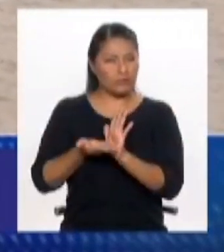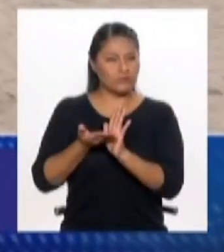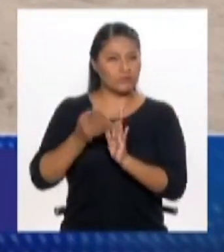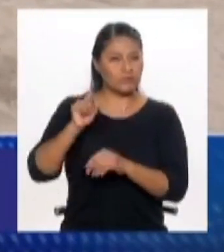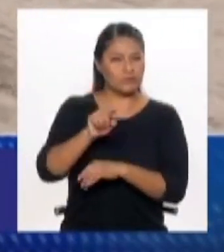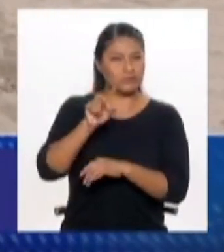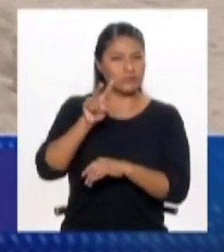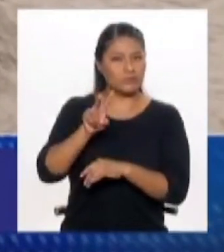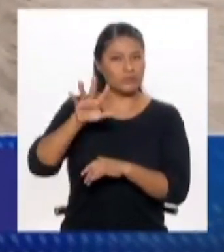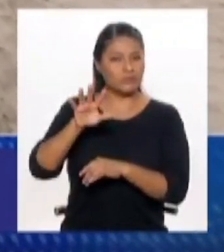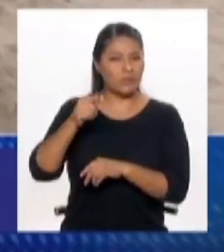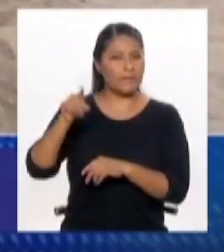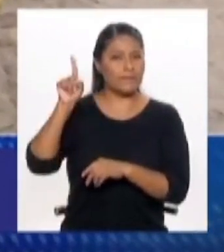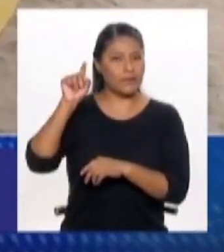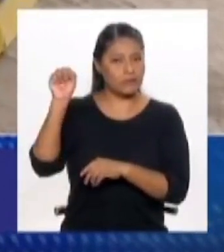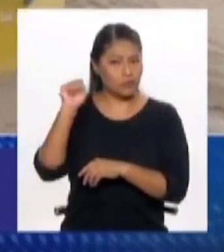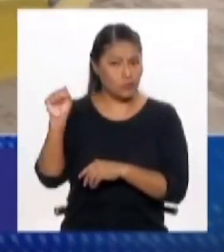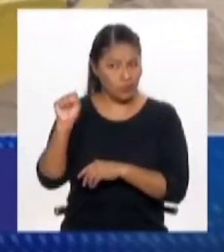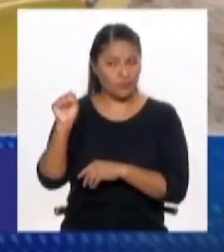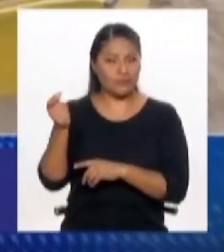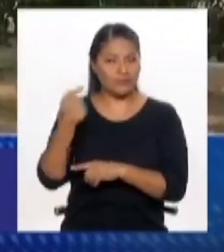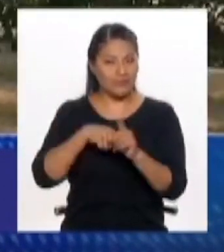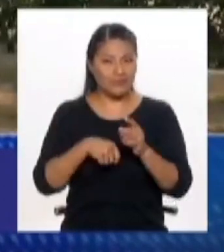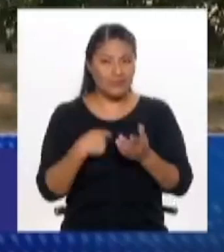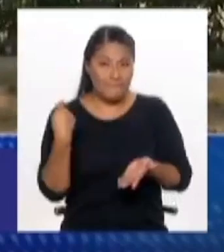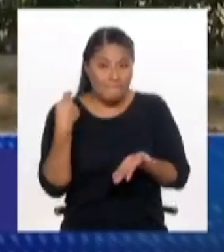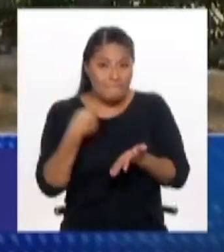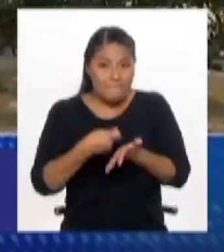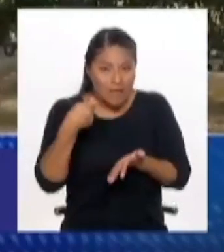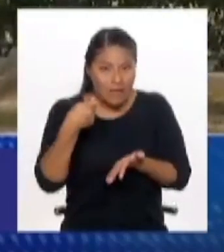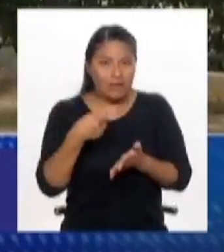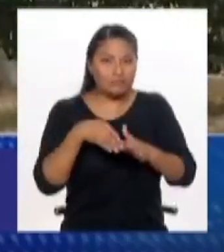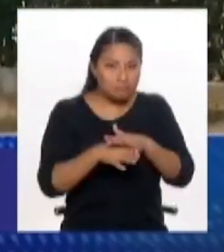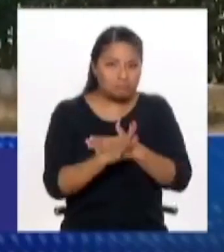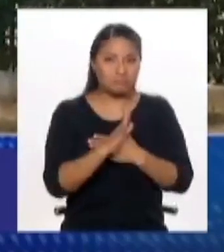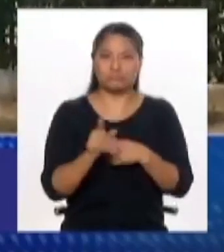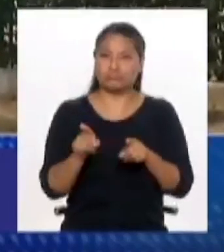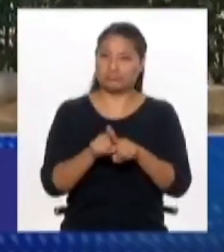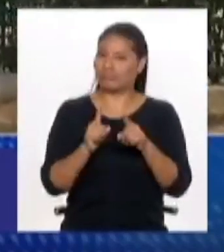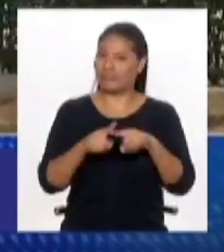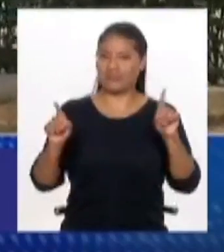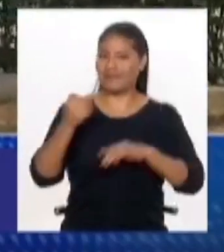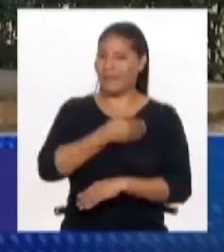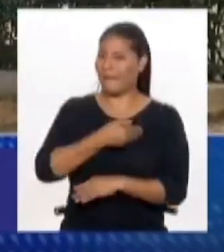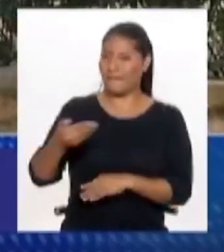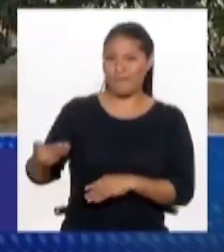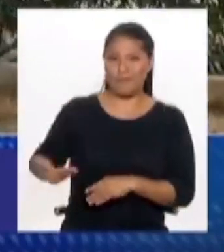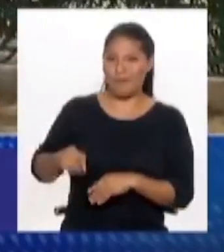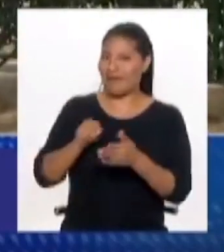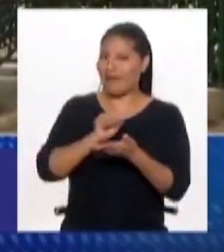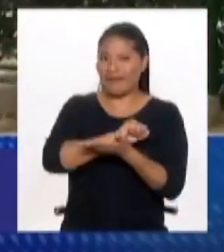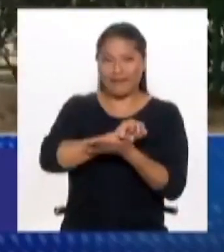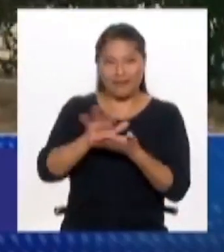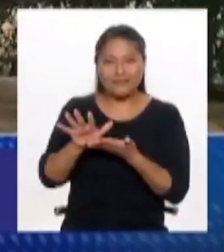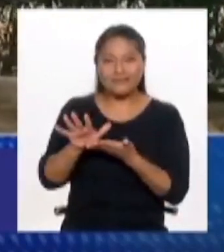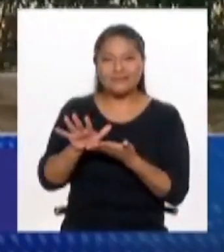125 mil soles, con lo cual le quita más aún el carácter de público. Y hay ahí una conducta un poco